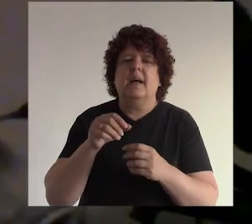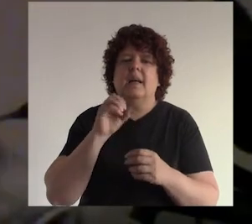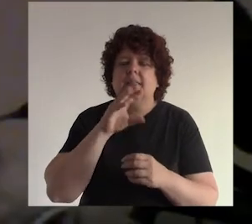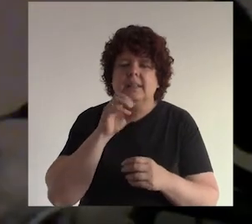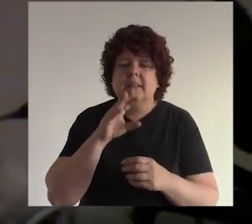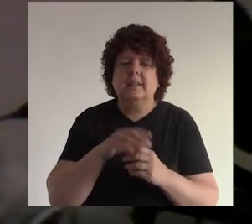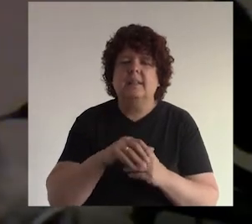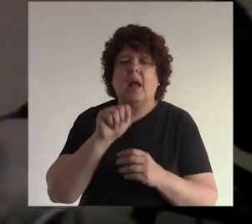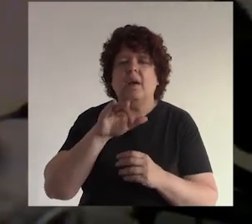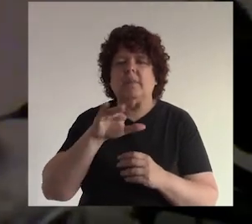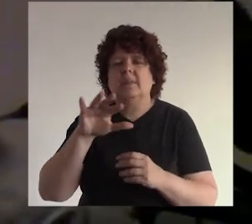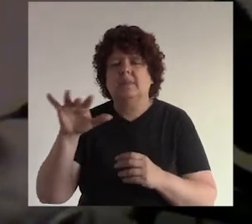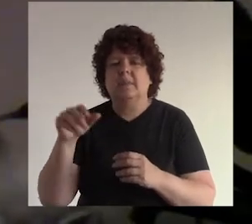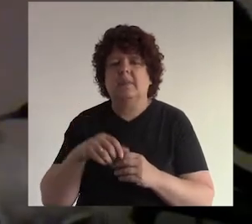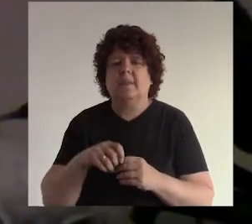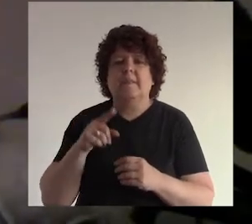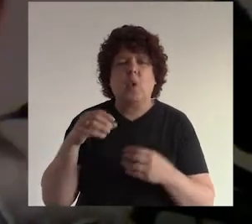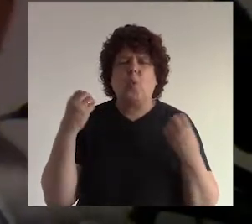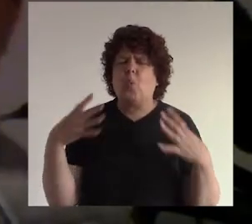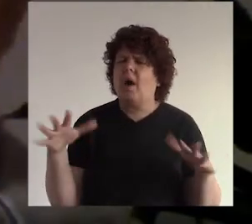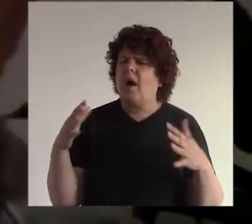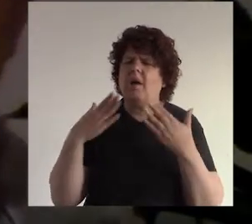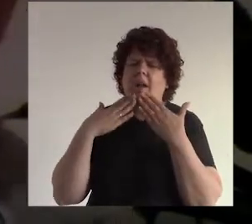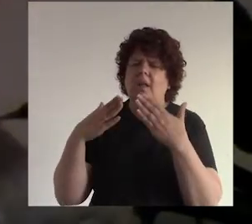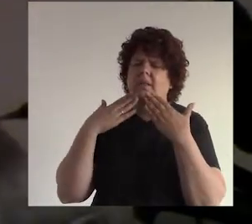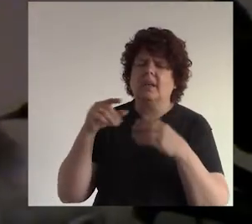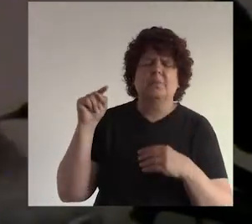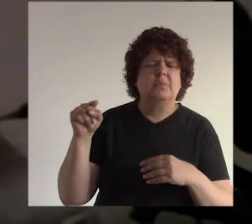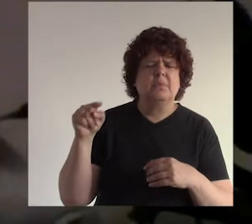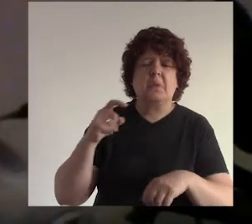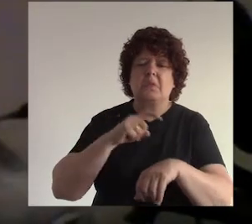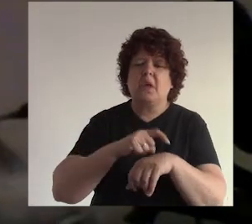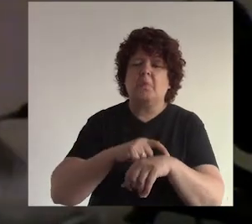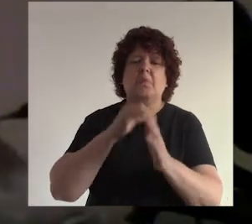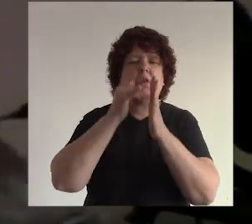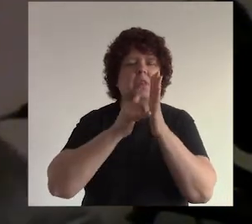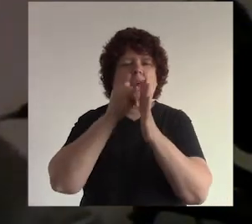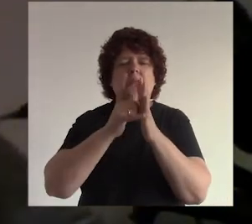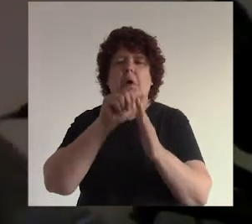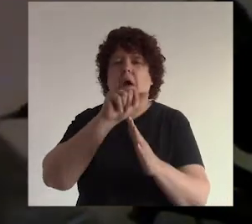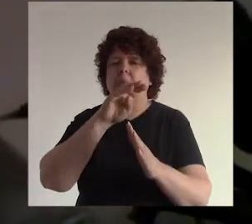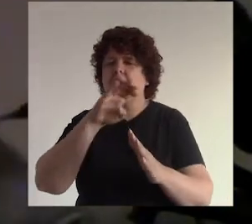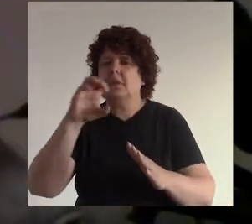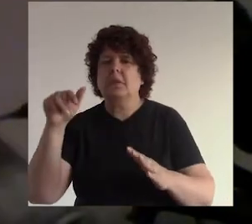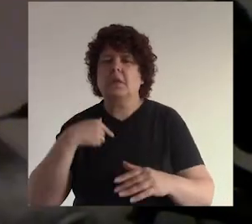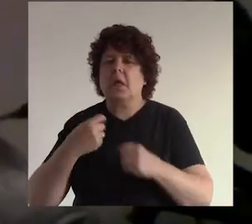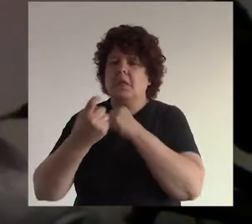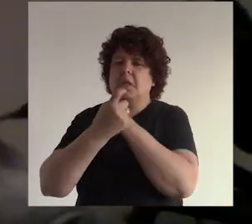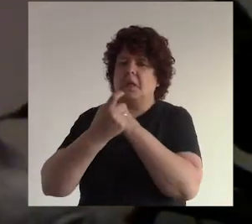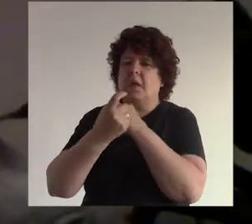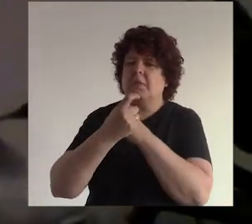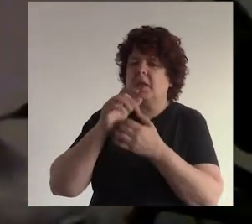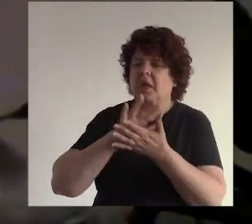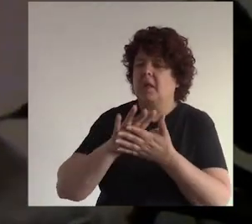abecedario en inglés entonces yo quedo súper agradecido con ese emprendedor que se tomó el tiempo de hacer su video y